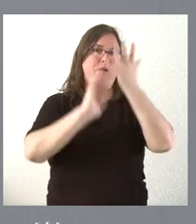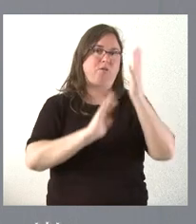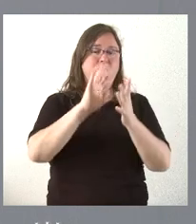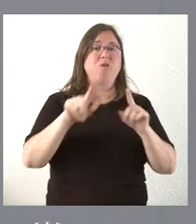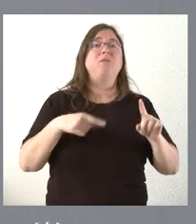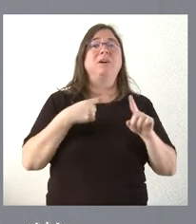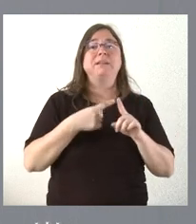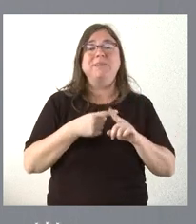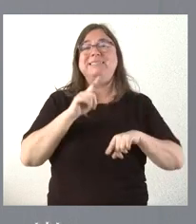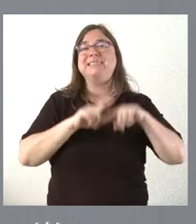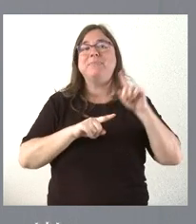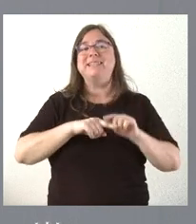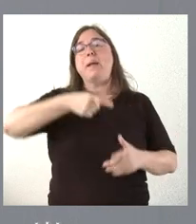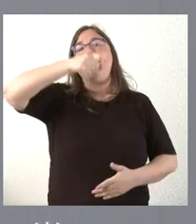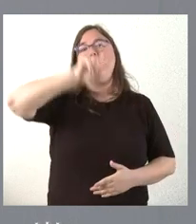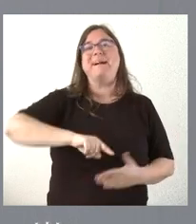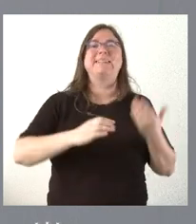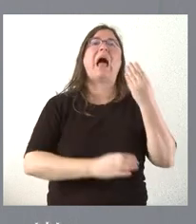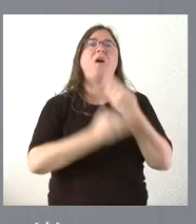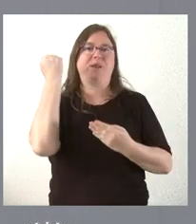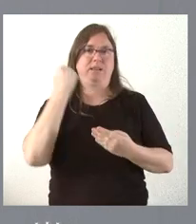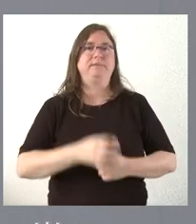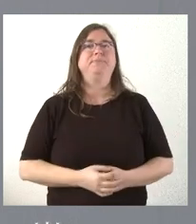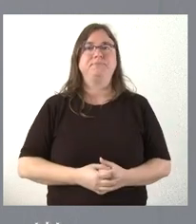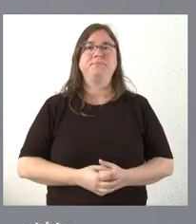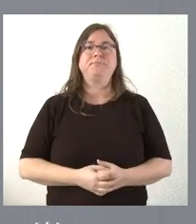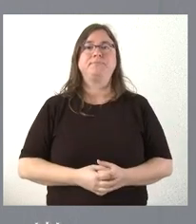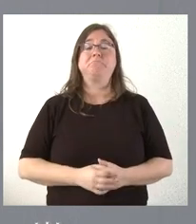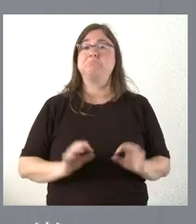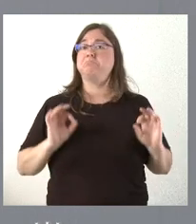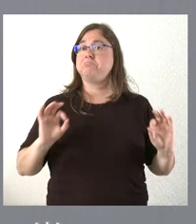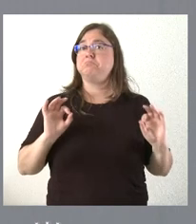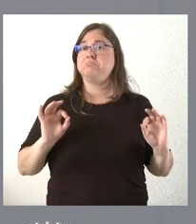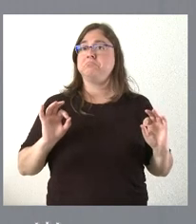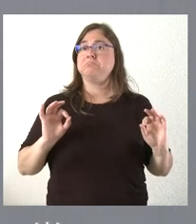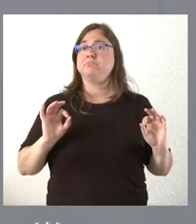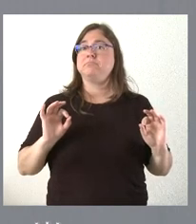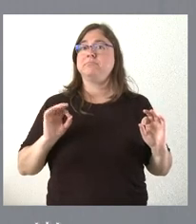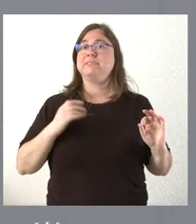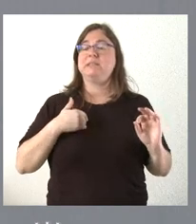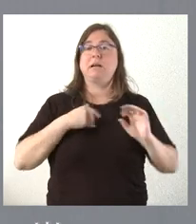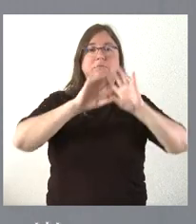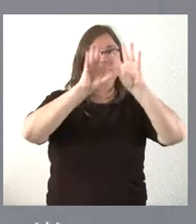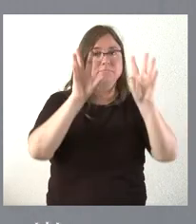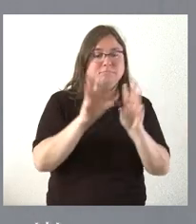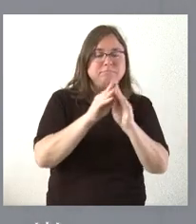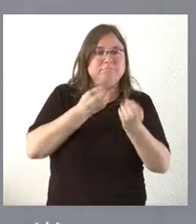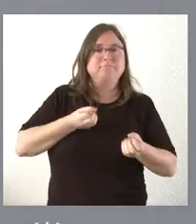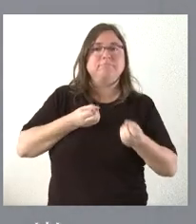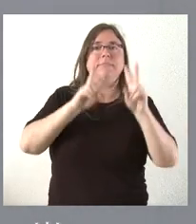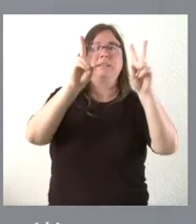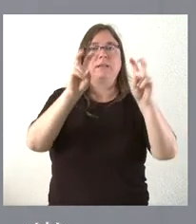mismo, aún estando todavía en el mes de abril, como ustedes son conscientes. Y, sin más, y después de este breve repaso de algunos asuntos